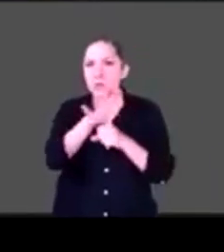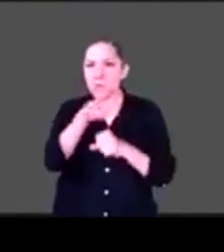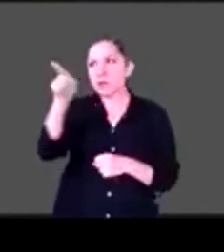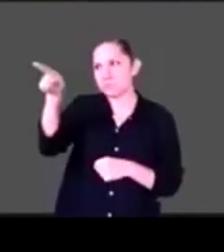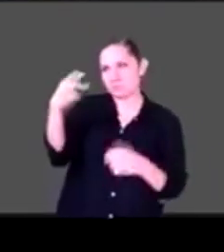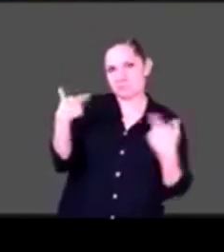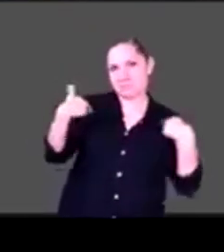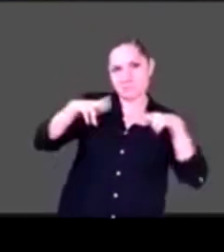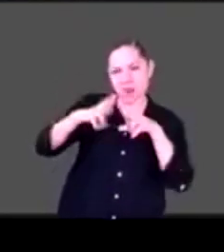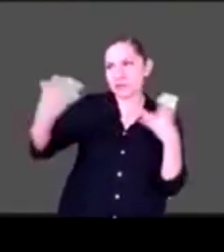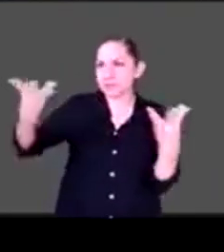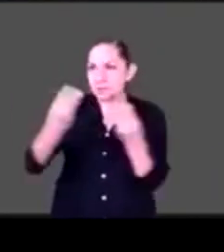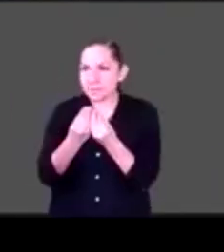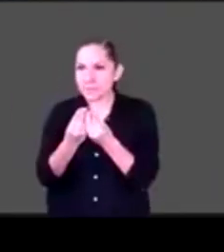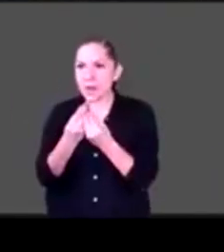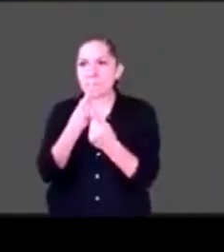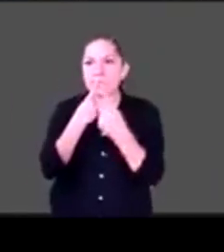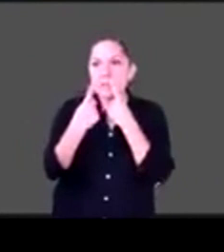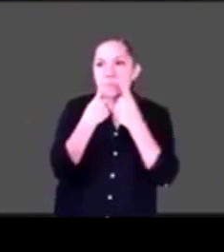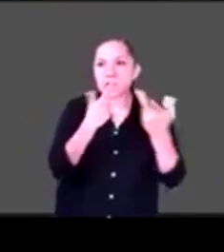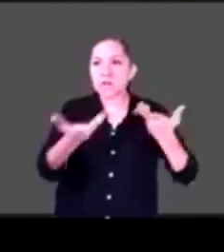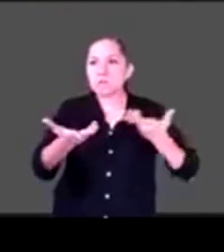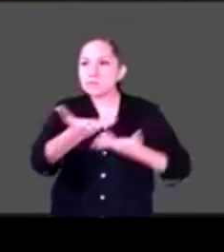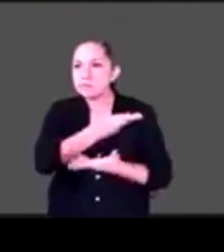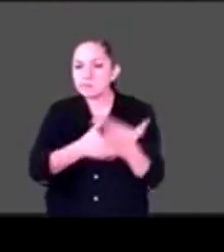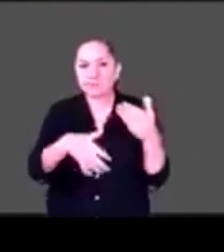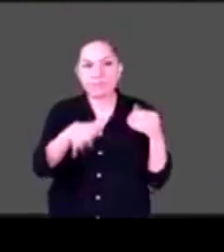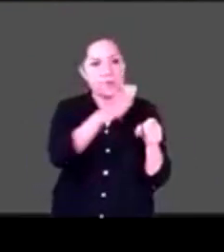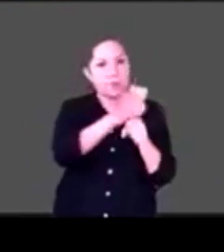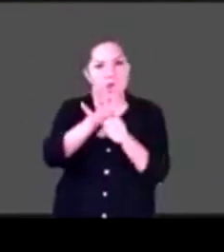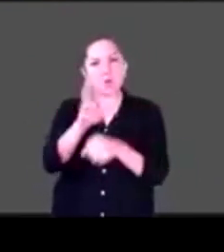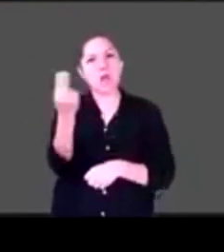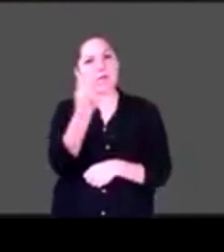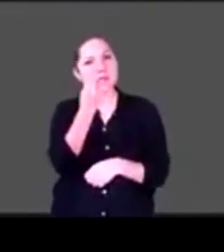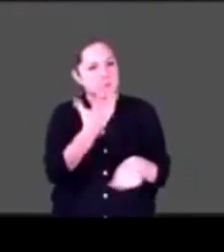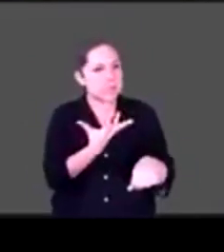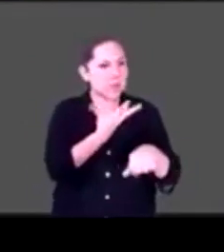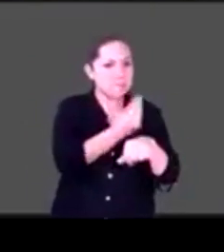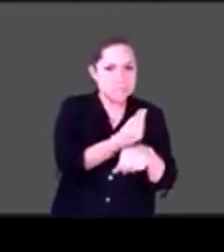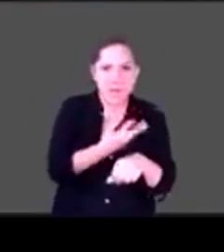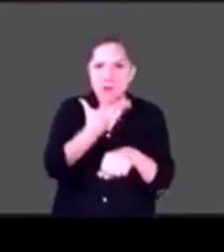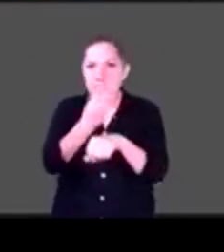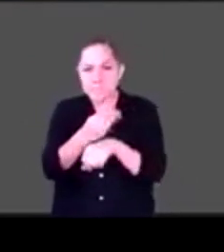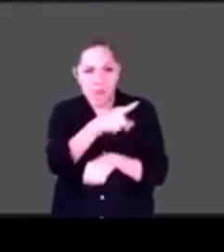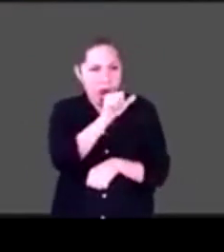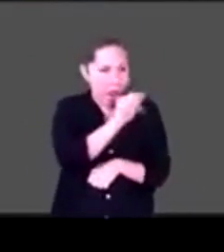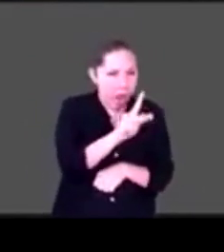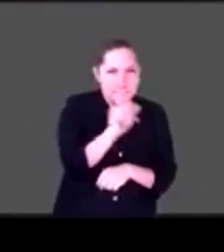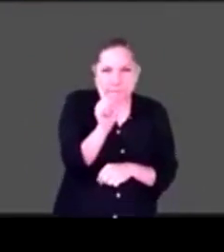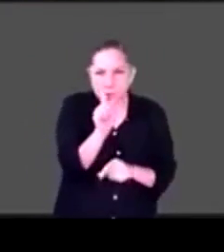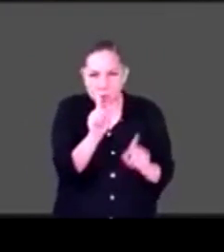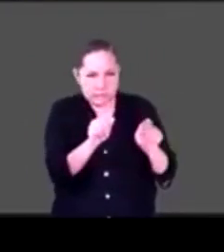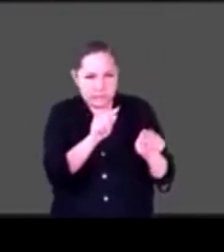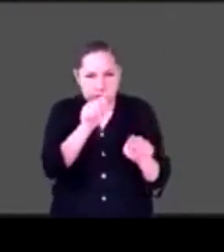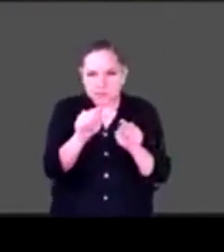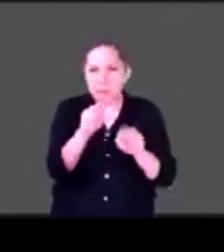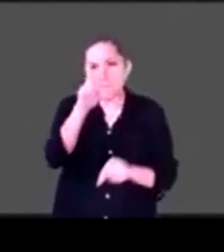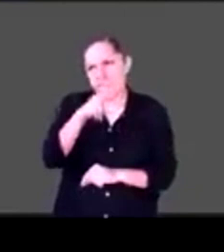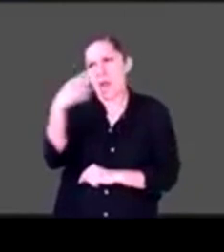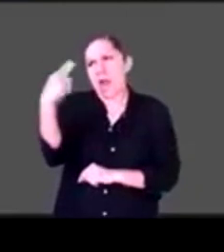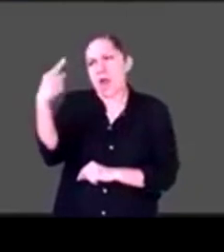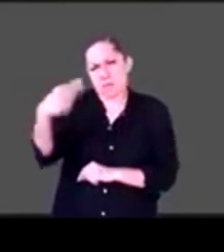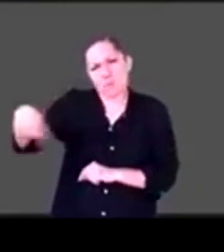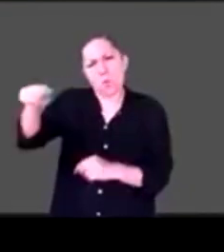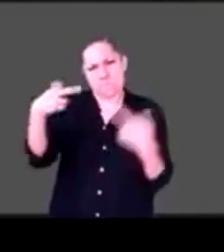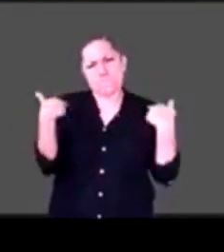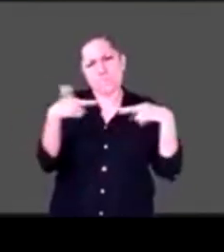escribiéndoles. Afortunadamente, bueno, hubo una buena respuesta de ellos. Y bueno, ahí es donde se ve algo muy importante, ¿no? Muchas cosas van